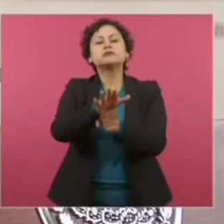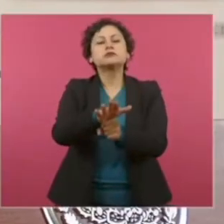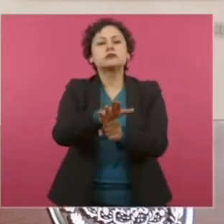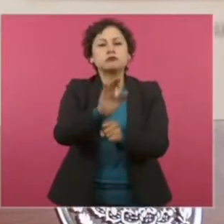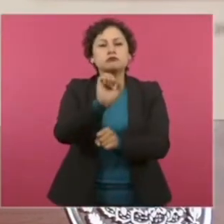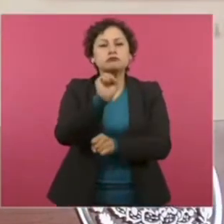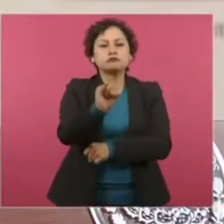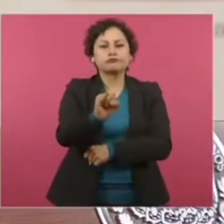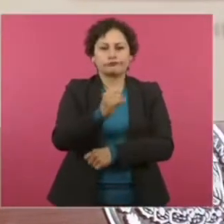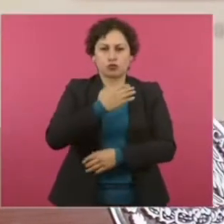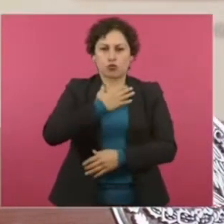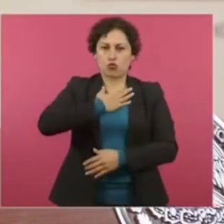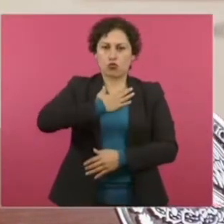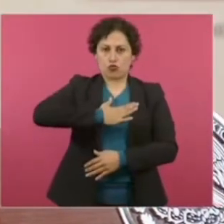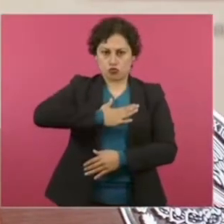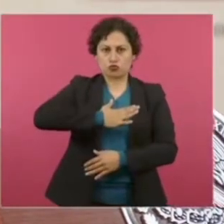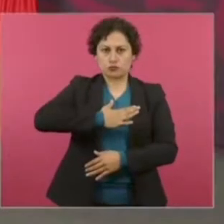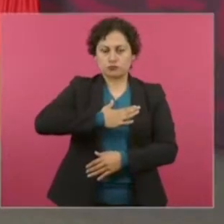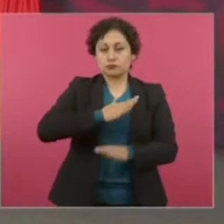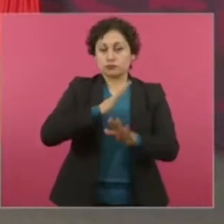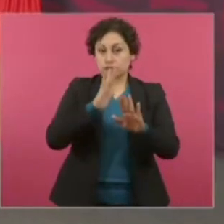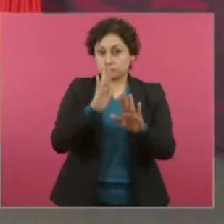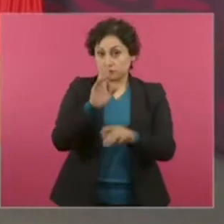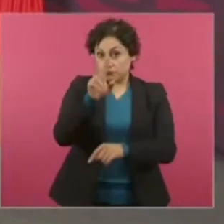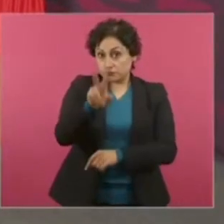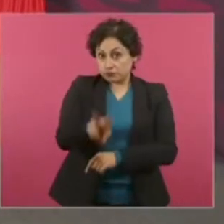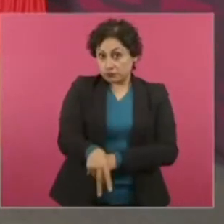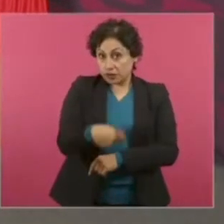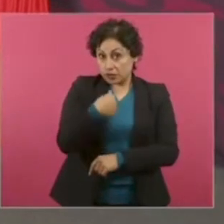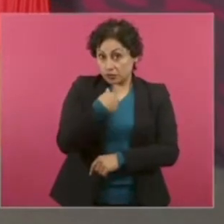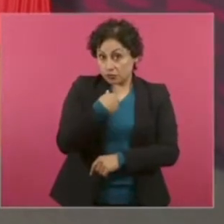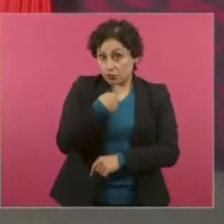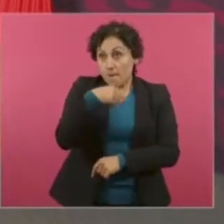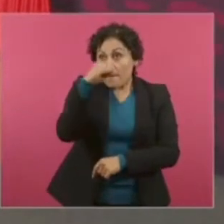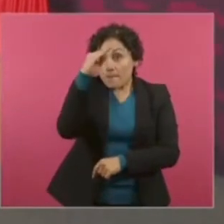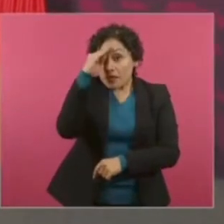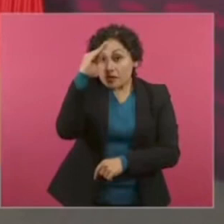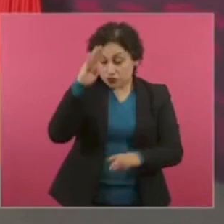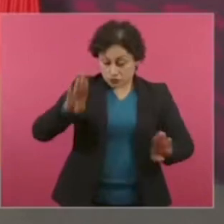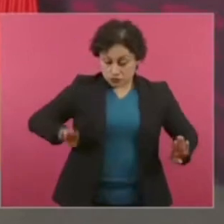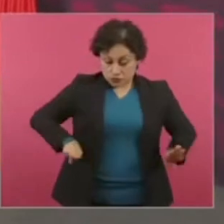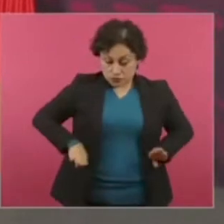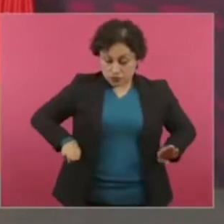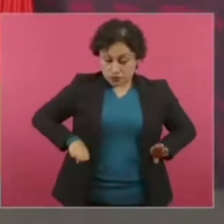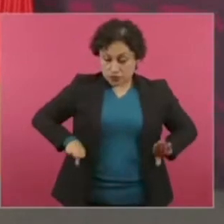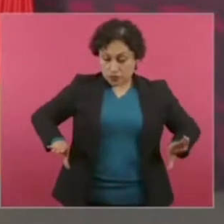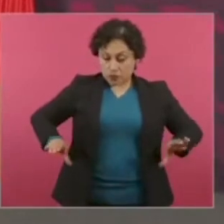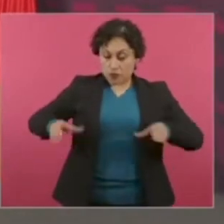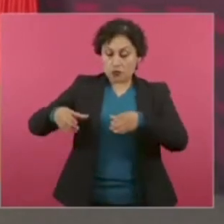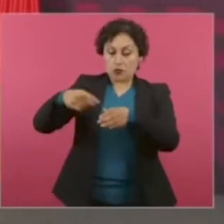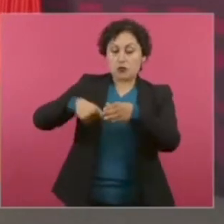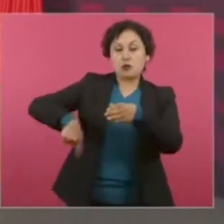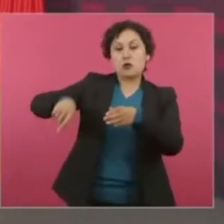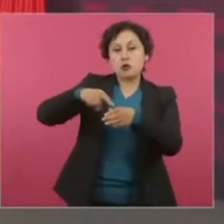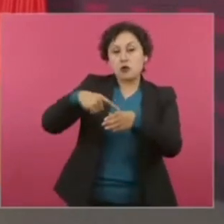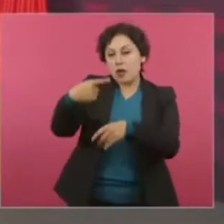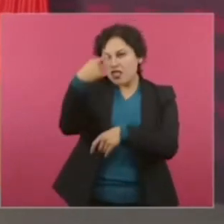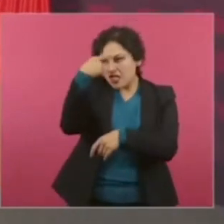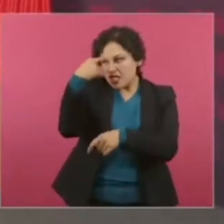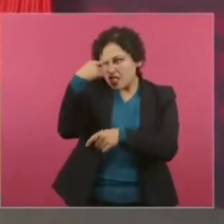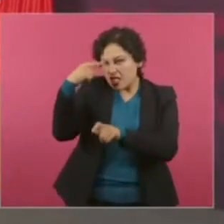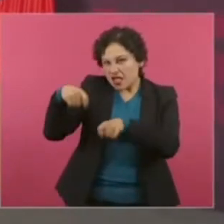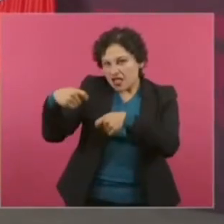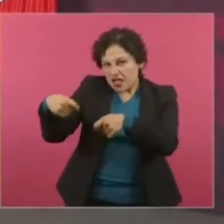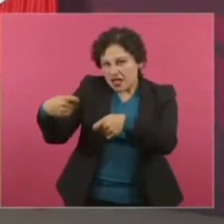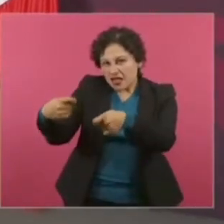Y sostengo que la derecha, el conservadurismo, es contrario a la